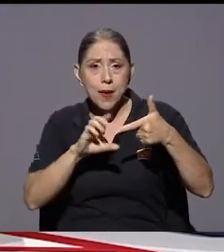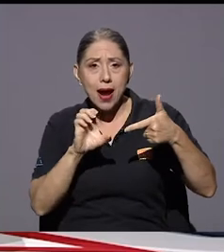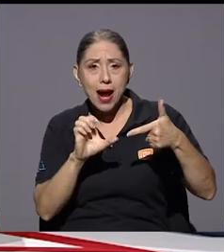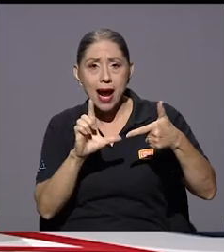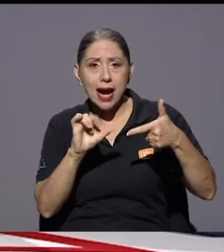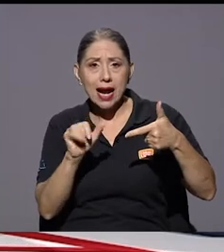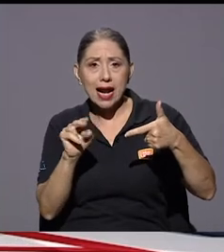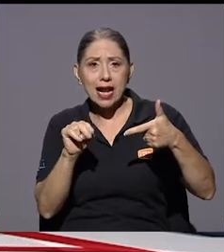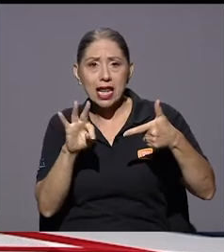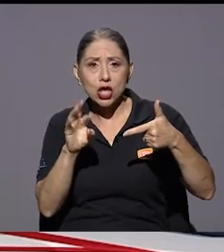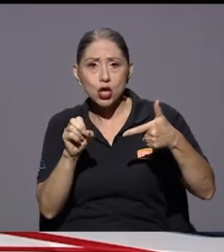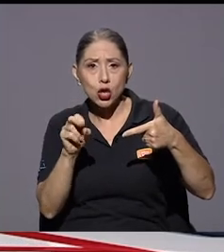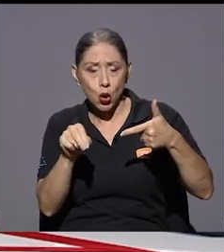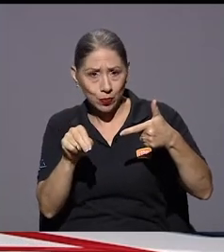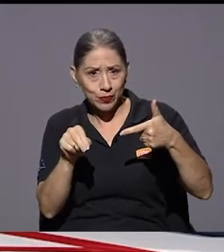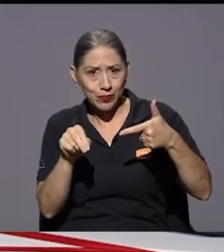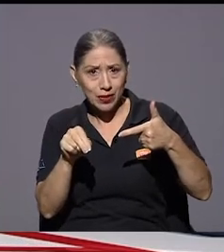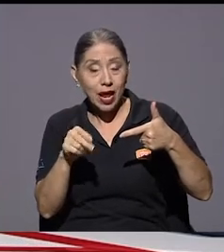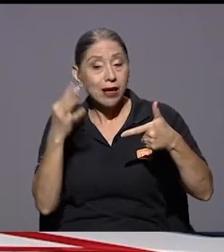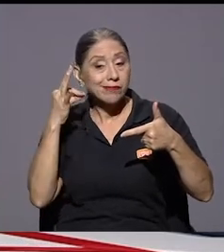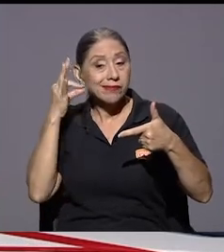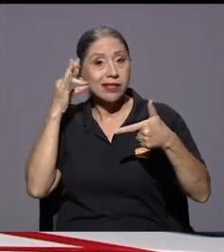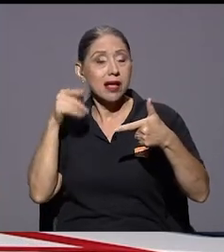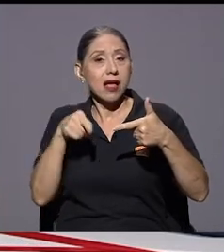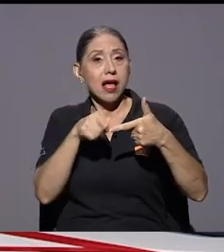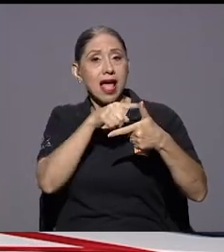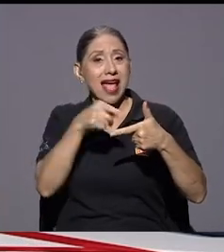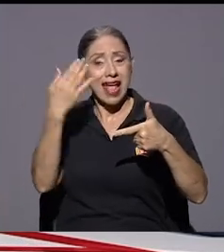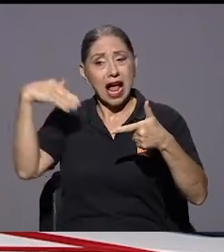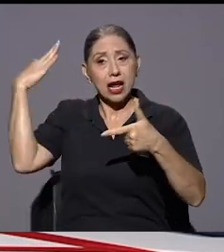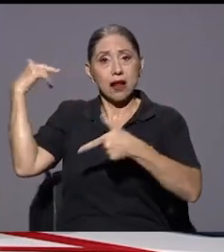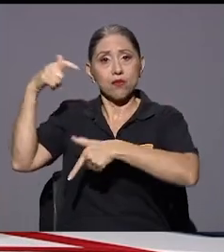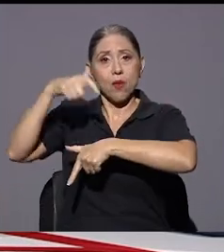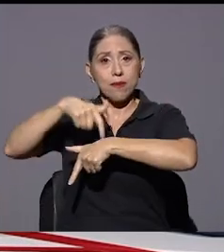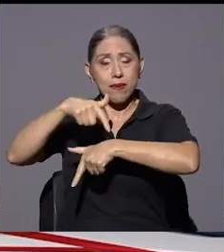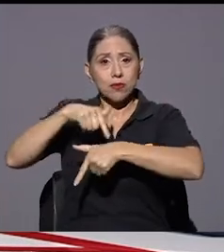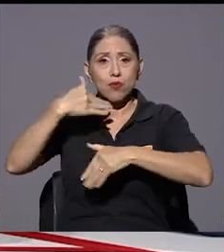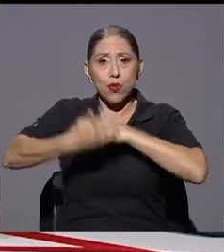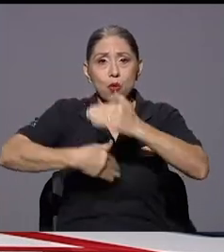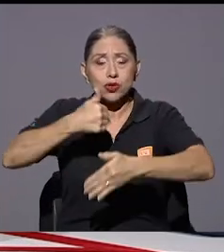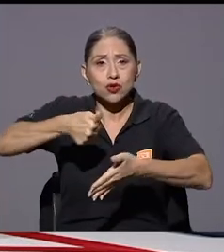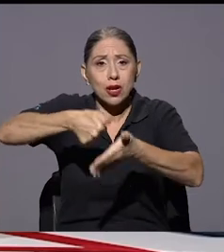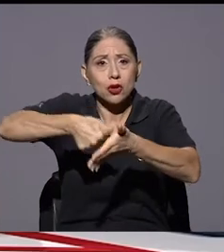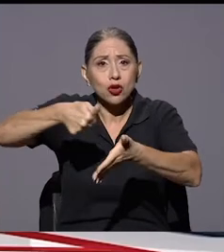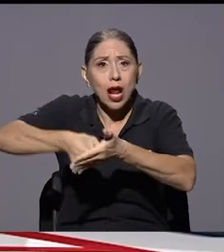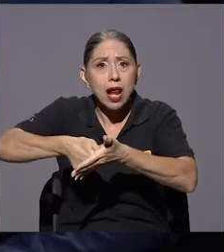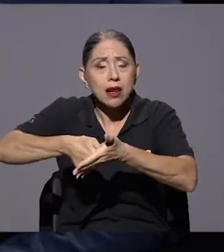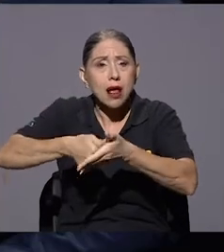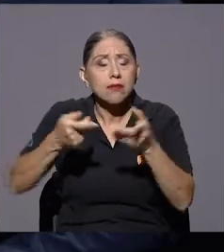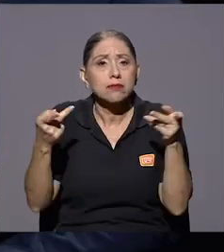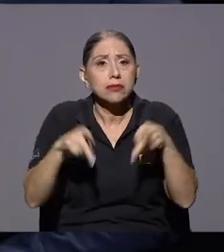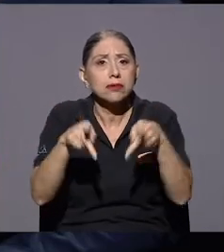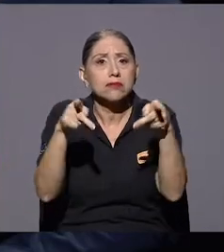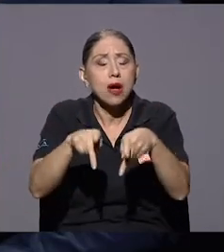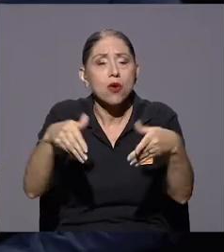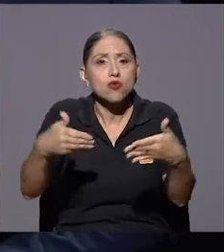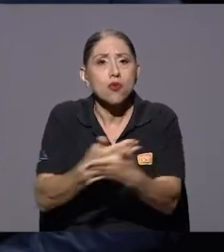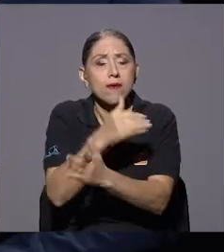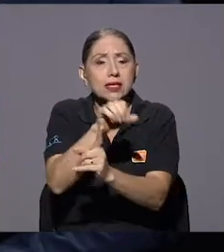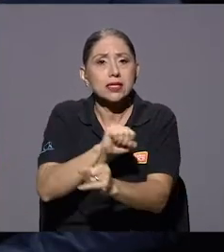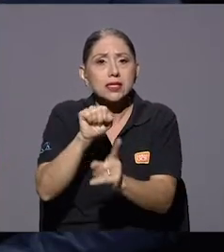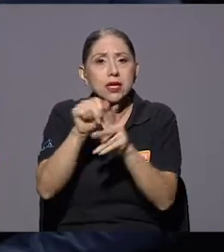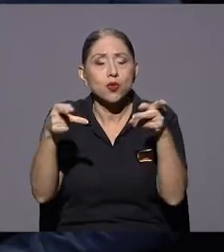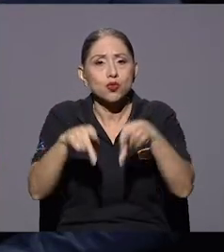donde inclusive esas noticias desencadenaron en ese proceso electoral una serie de nuevas circunstancias